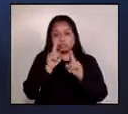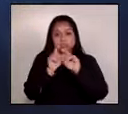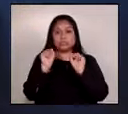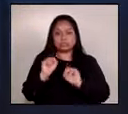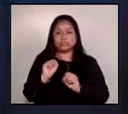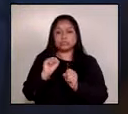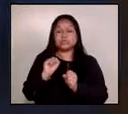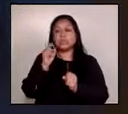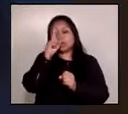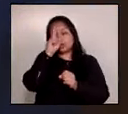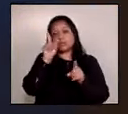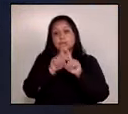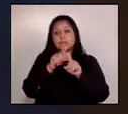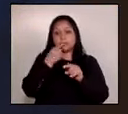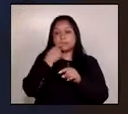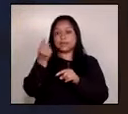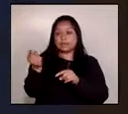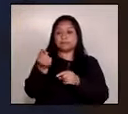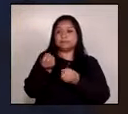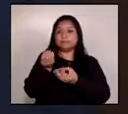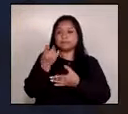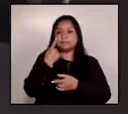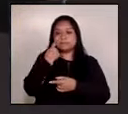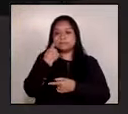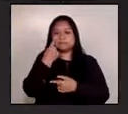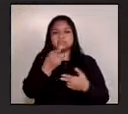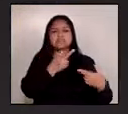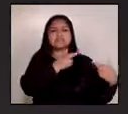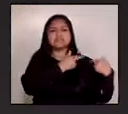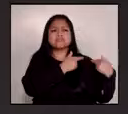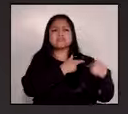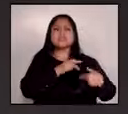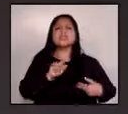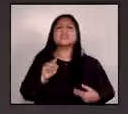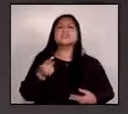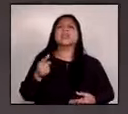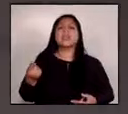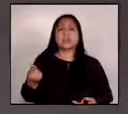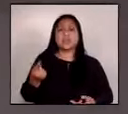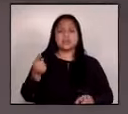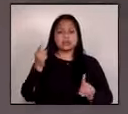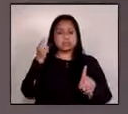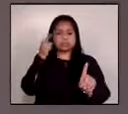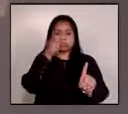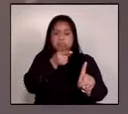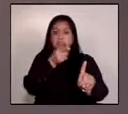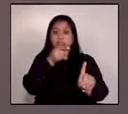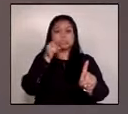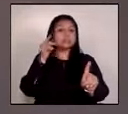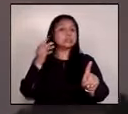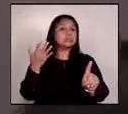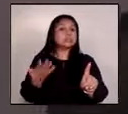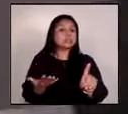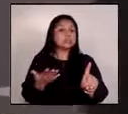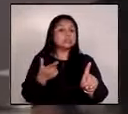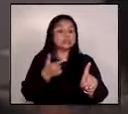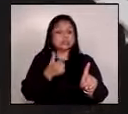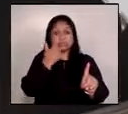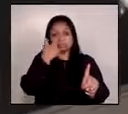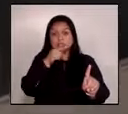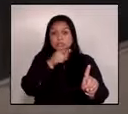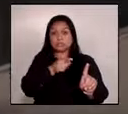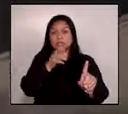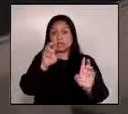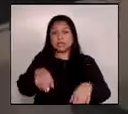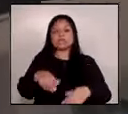al mismo tiempo deducir responsabilidades le tocará en este momento ya a la